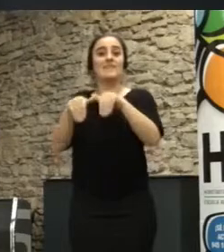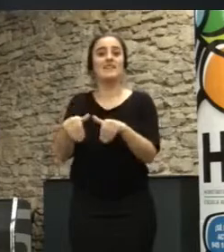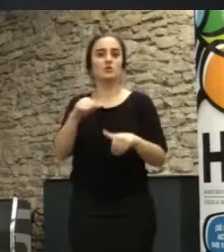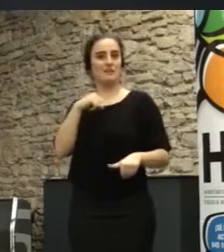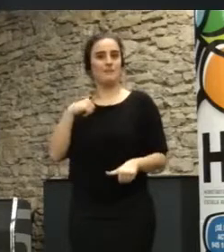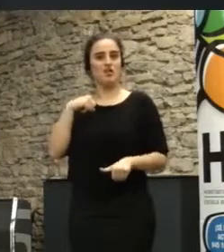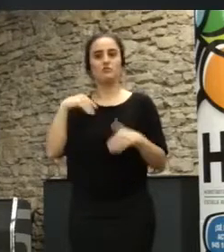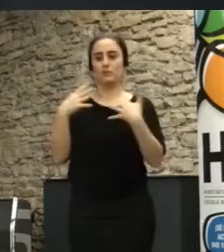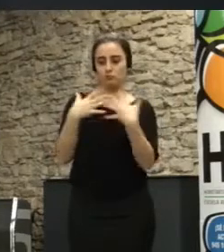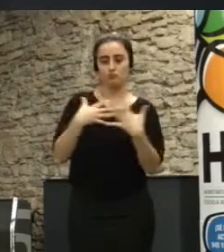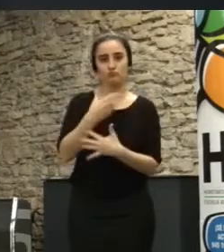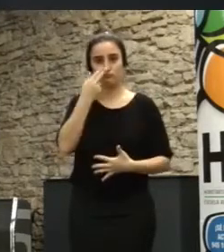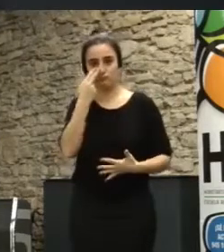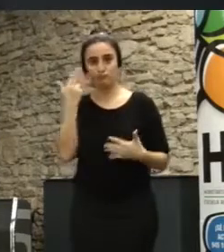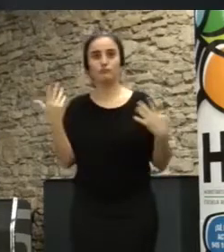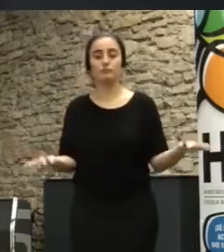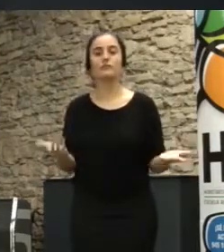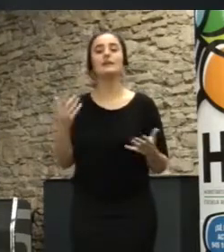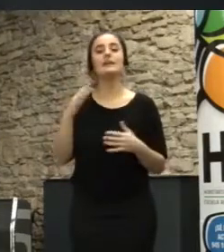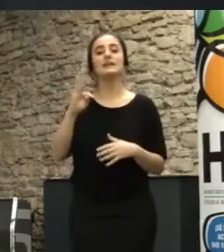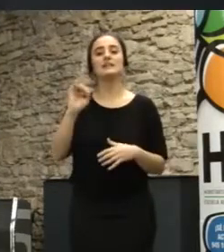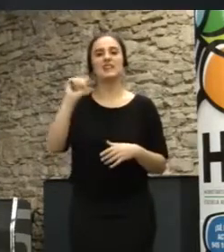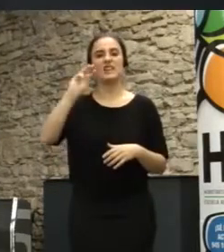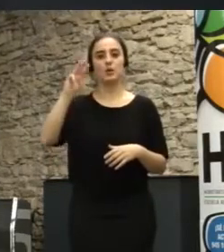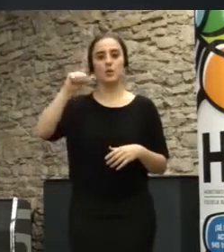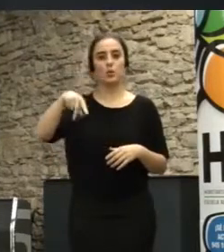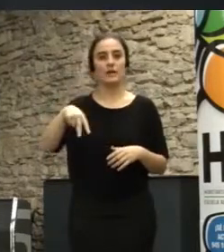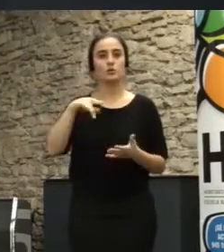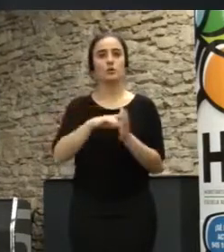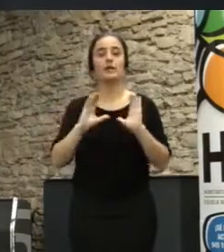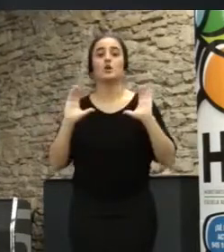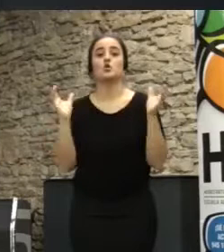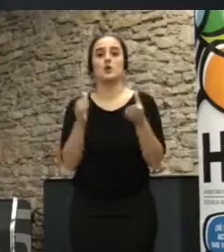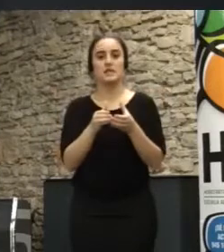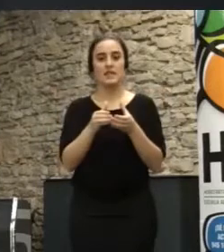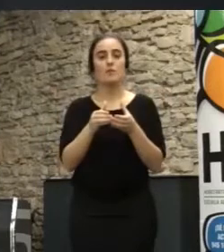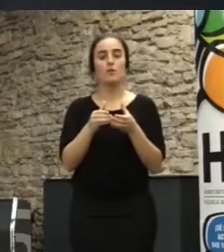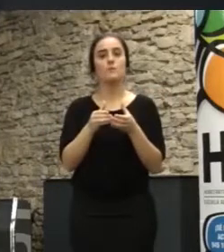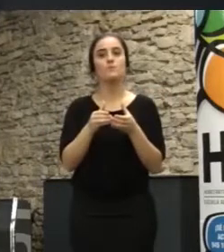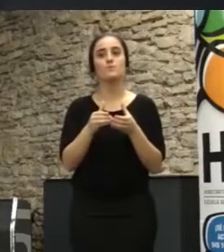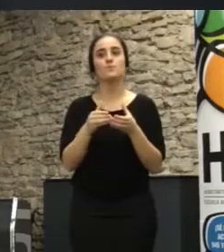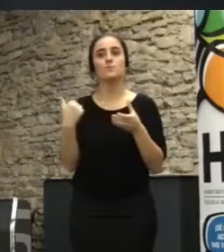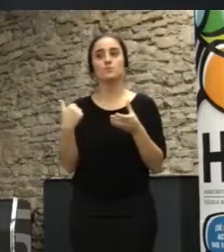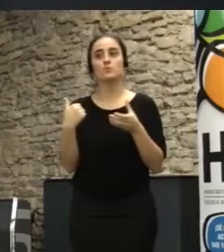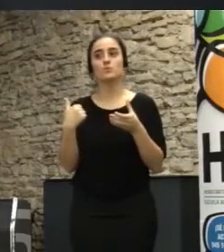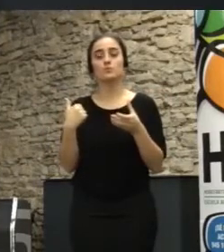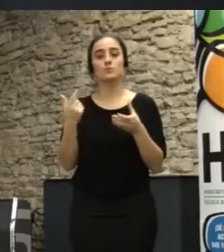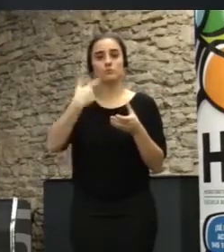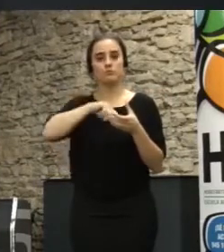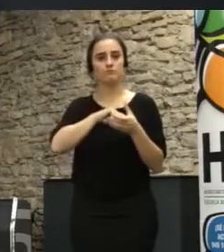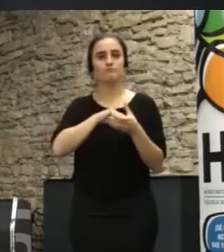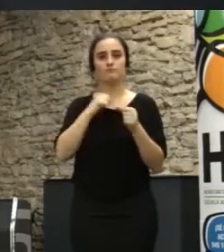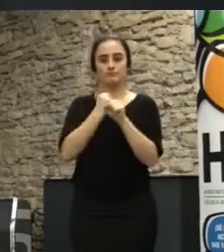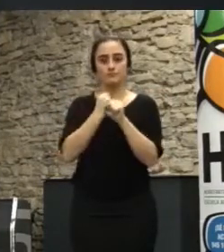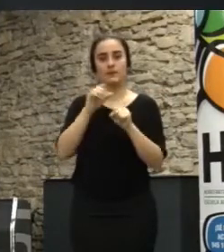en Taiwán hay un colectivo que se llama Gov Zero, donde está Audrey Tang. Nosotros hemos trabajado bastante en Media Lab Prado con